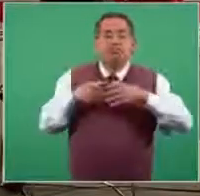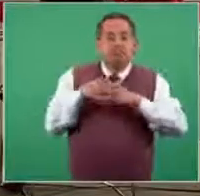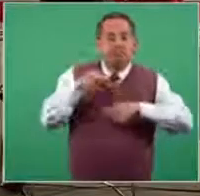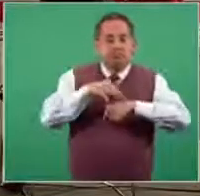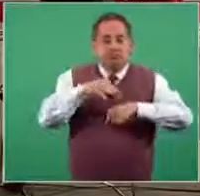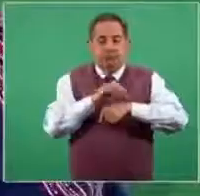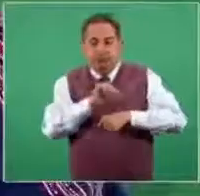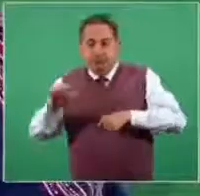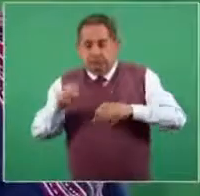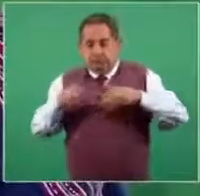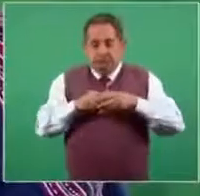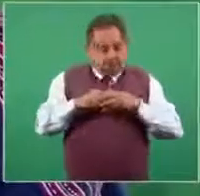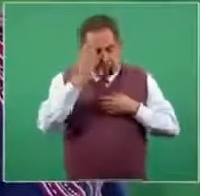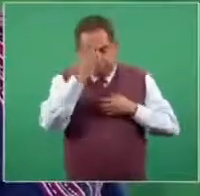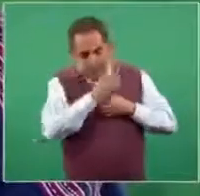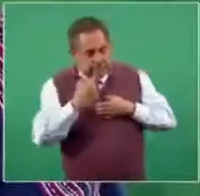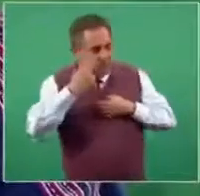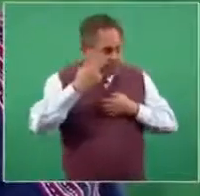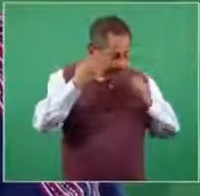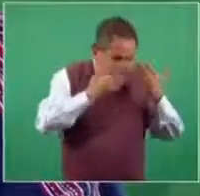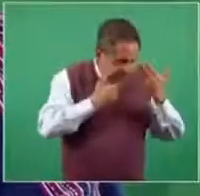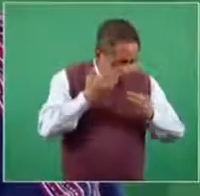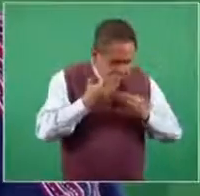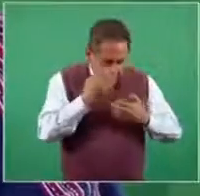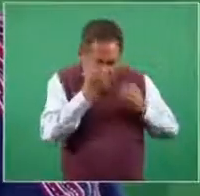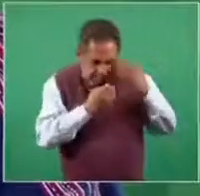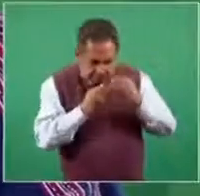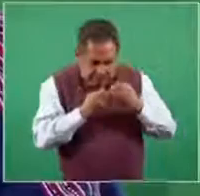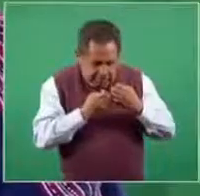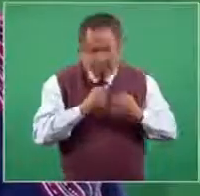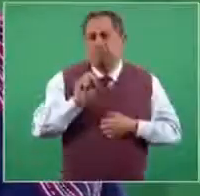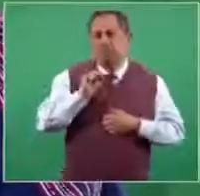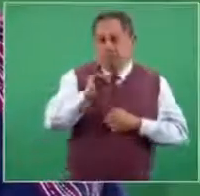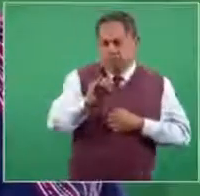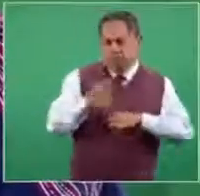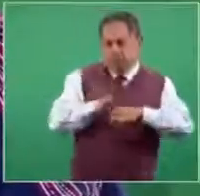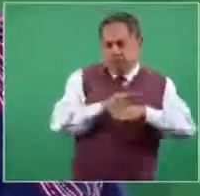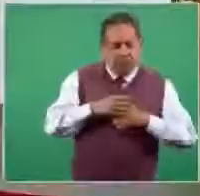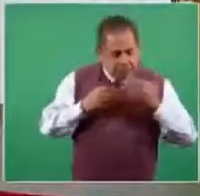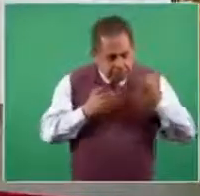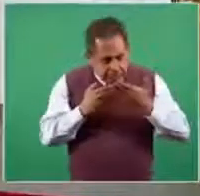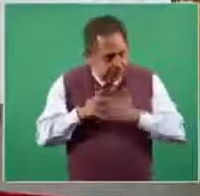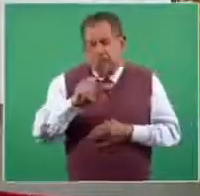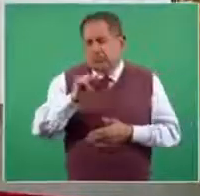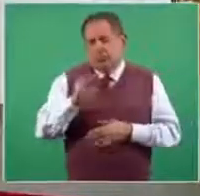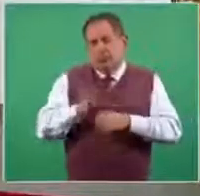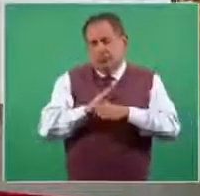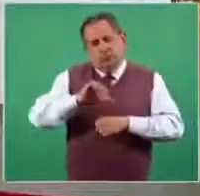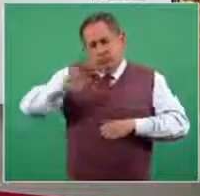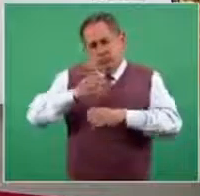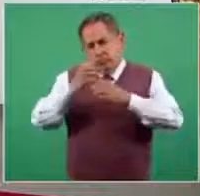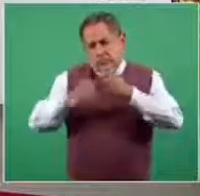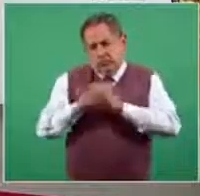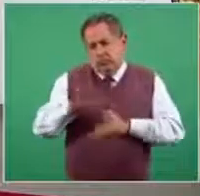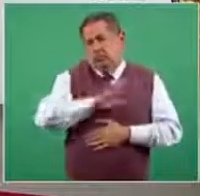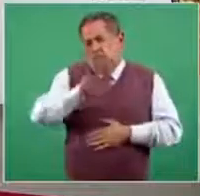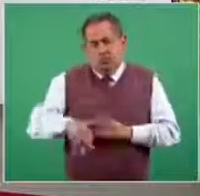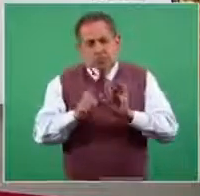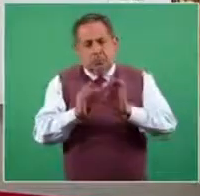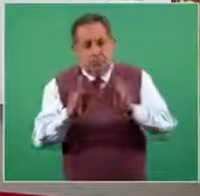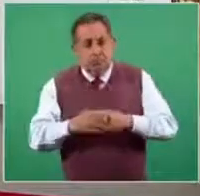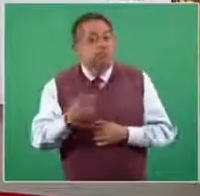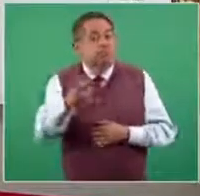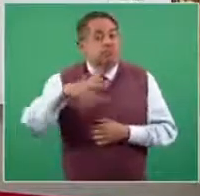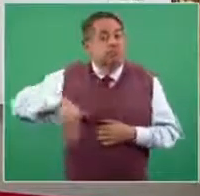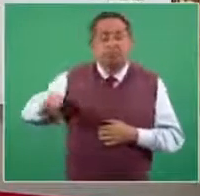garantizan toda esta parte de información que sea adecuada. Y es justamente este trabajo que ha comentado en diferentes